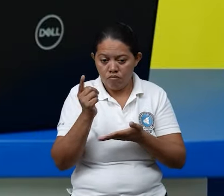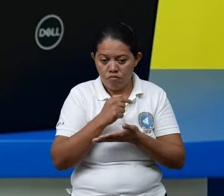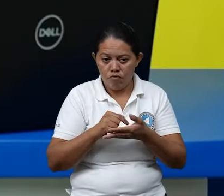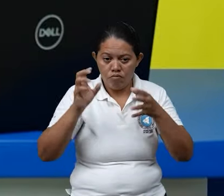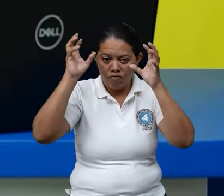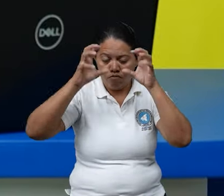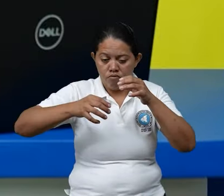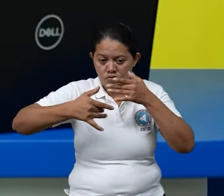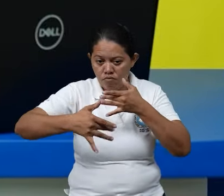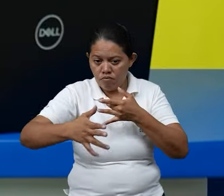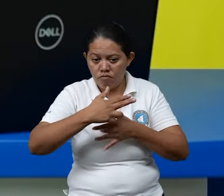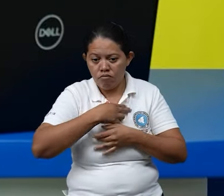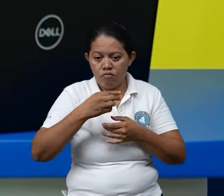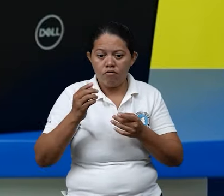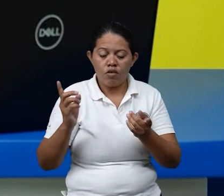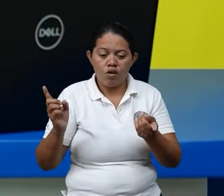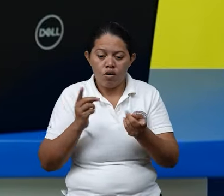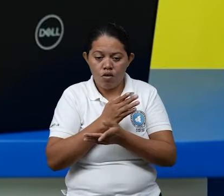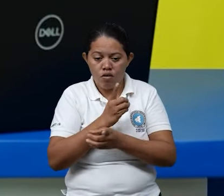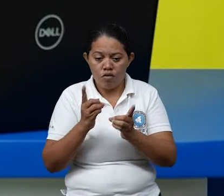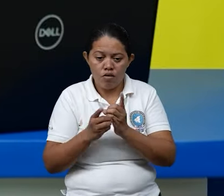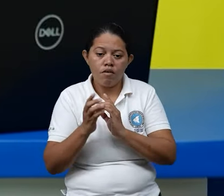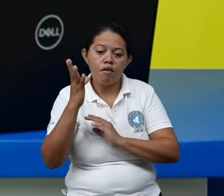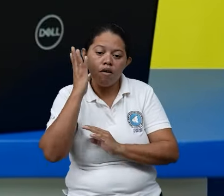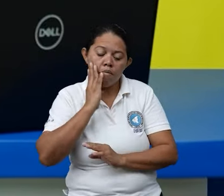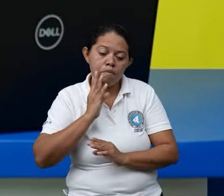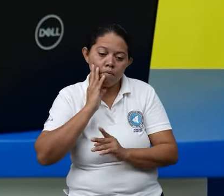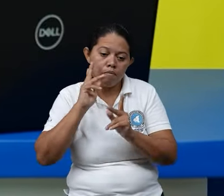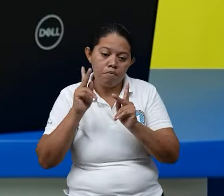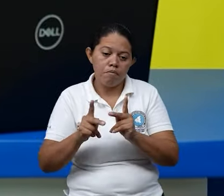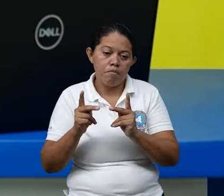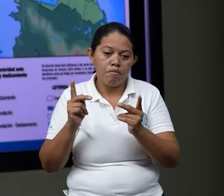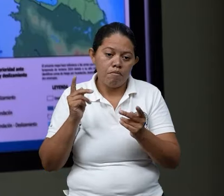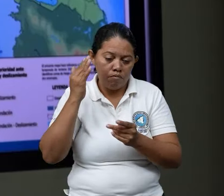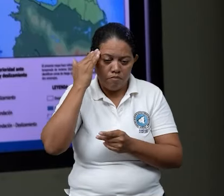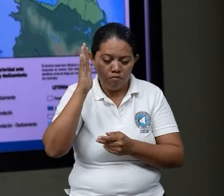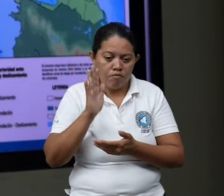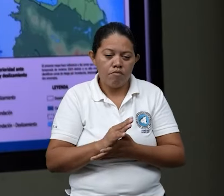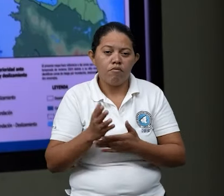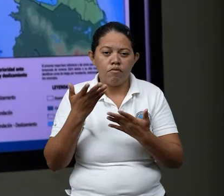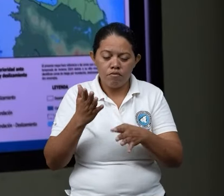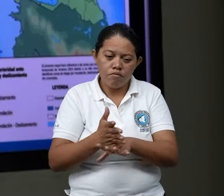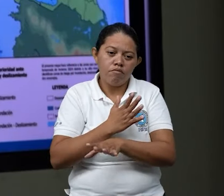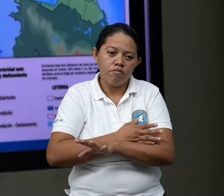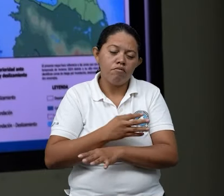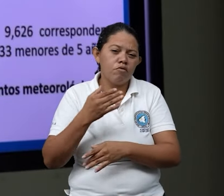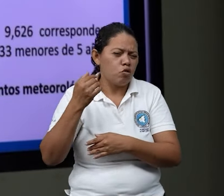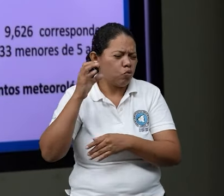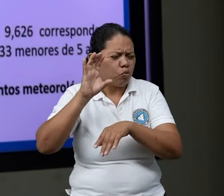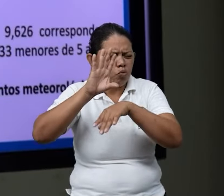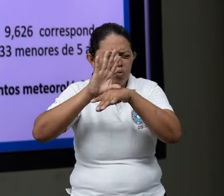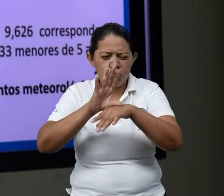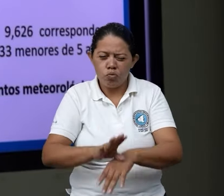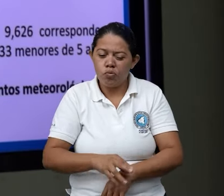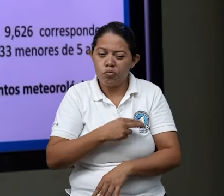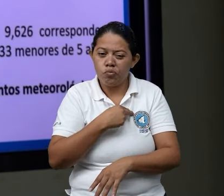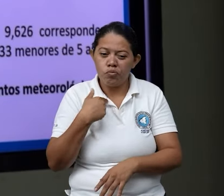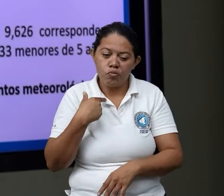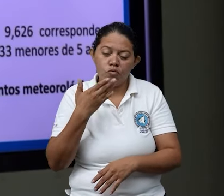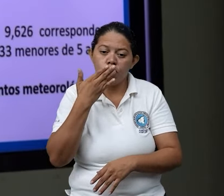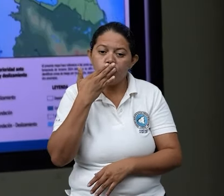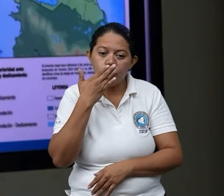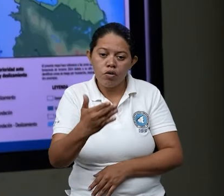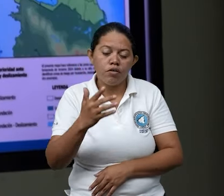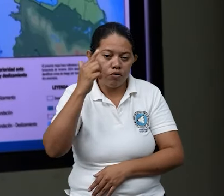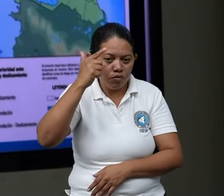el periodo lluvioso de acuerdo a la experiencia que tiene el país. Como ha sido ya una tradición de nuestro